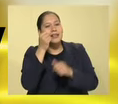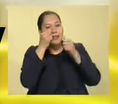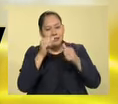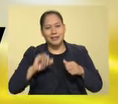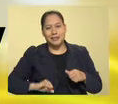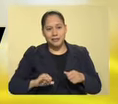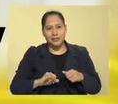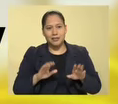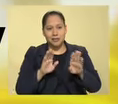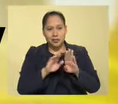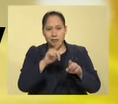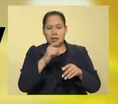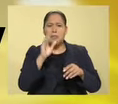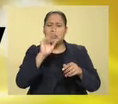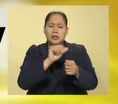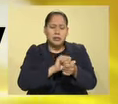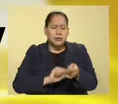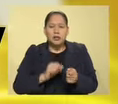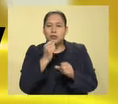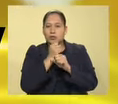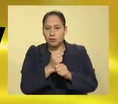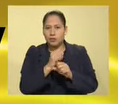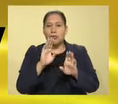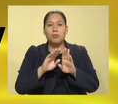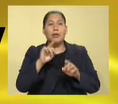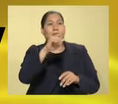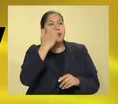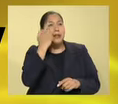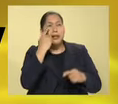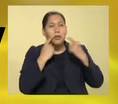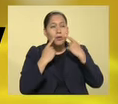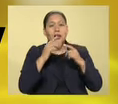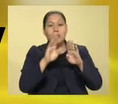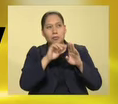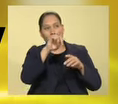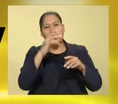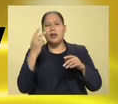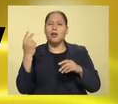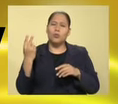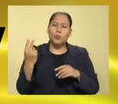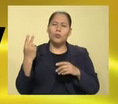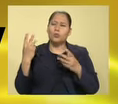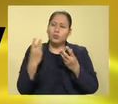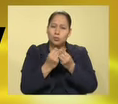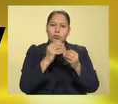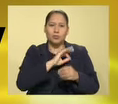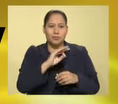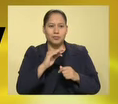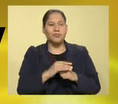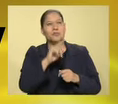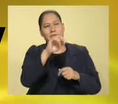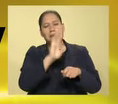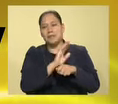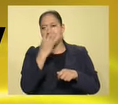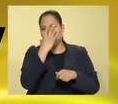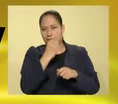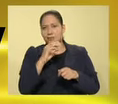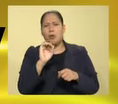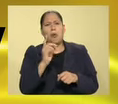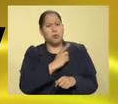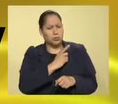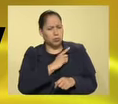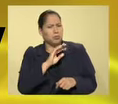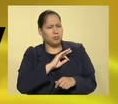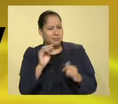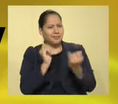cortate las venas y sufre. ¿Pues si quieres llorar? Tiene mensajes, sí, vayan en pareja, vayan así. Está padre. O solos, también